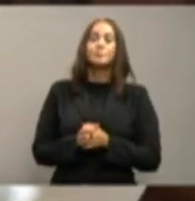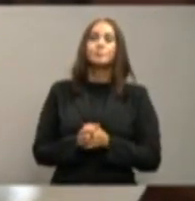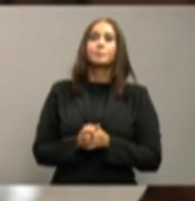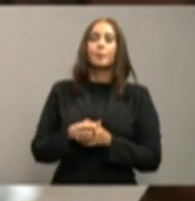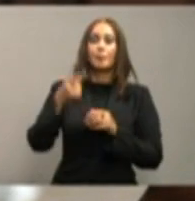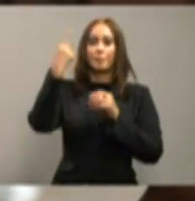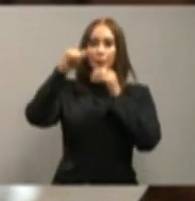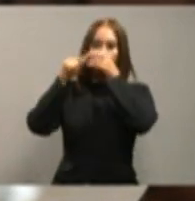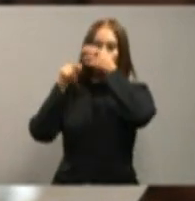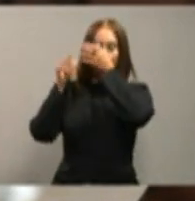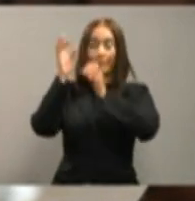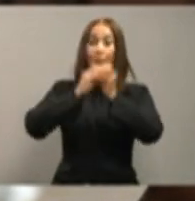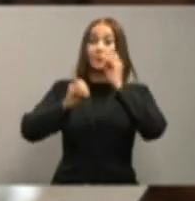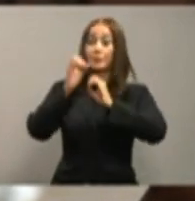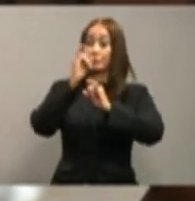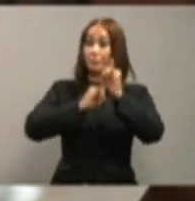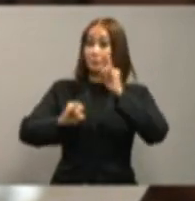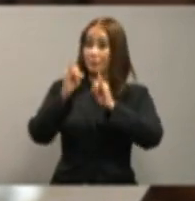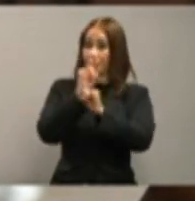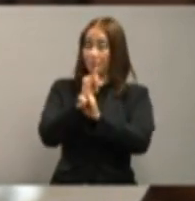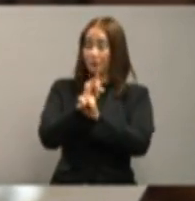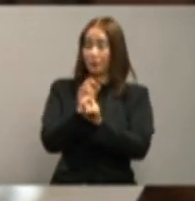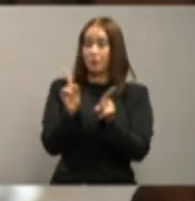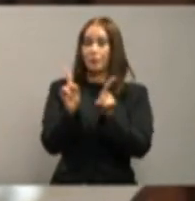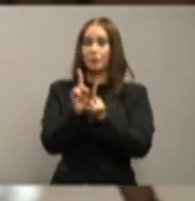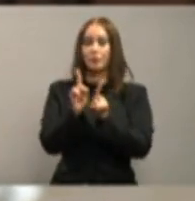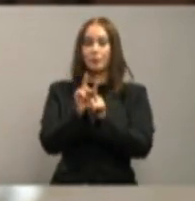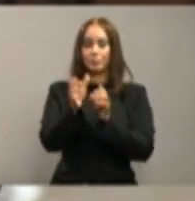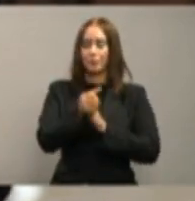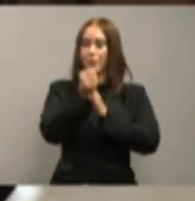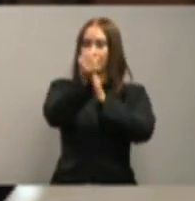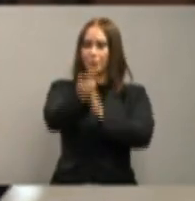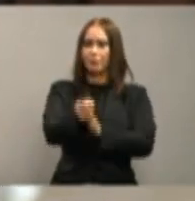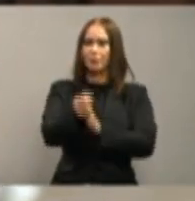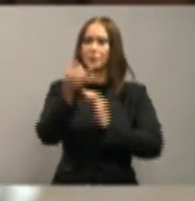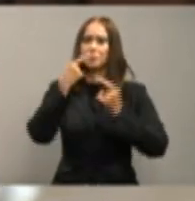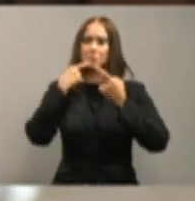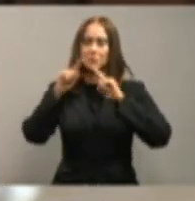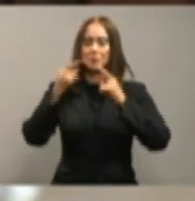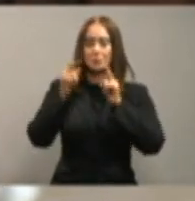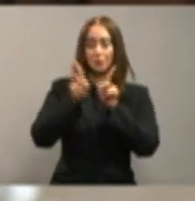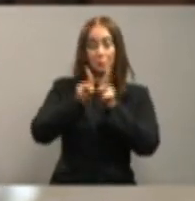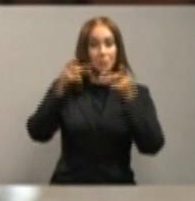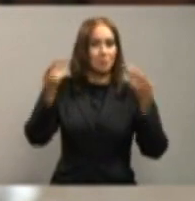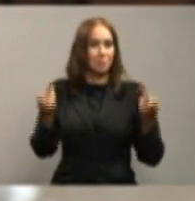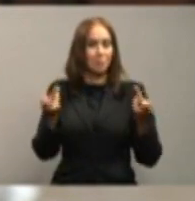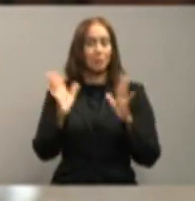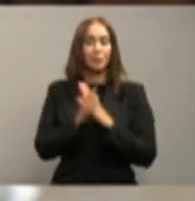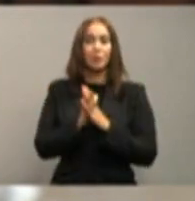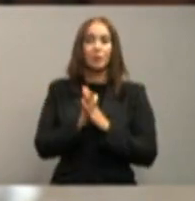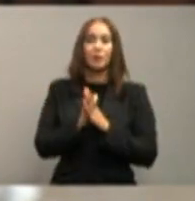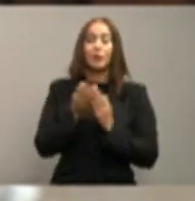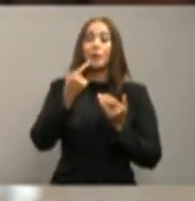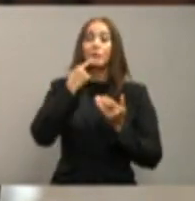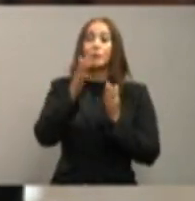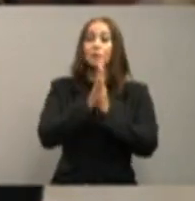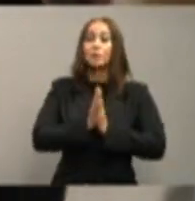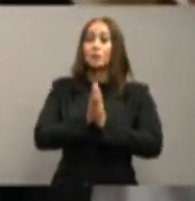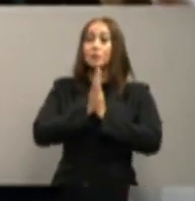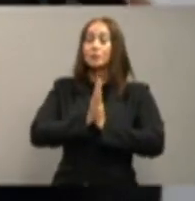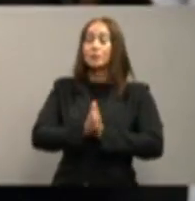pero organismos internacionales y también líderes de opinión y periódicos han solicitado